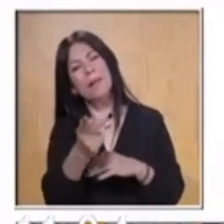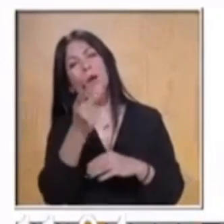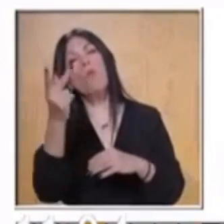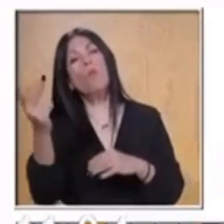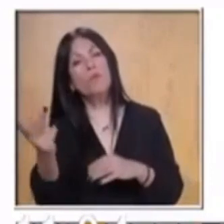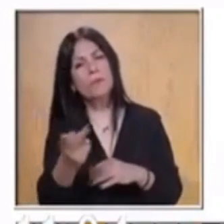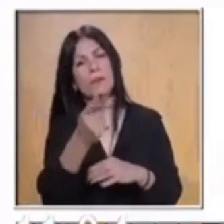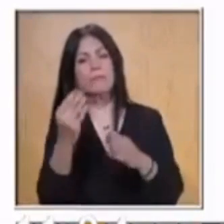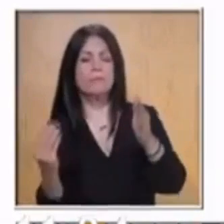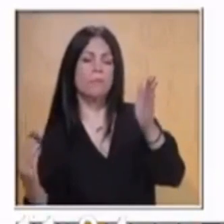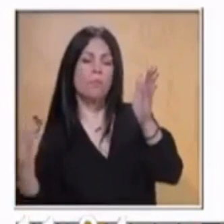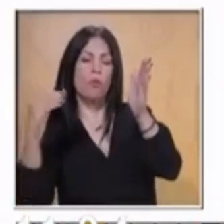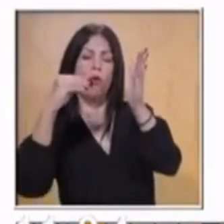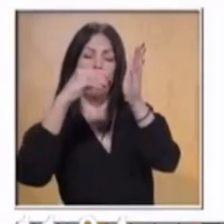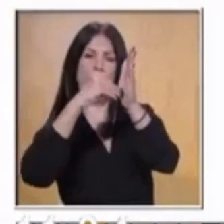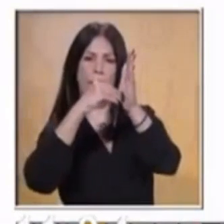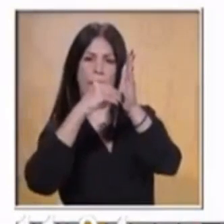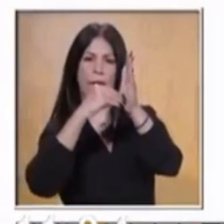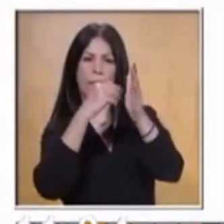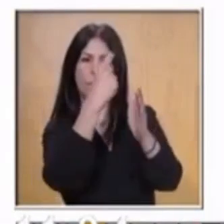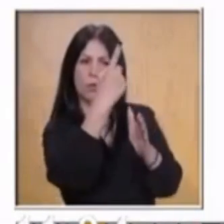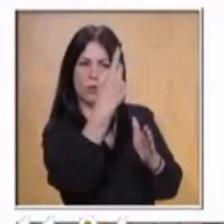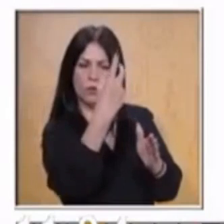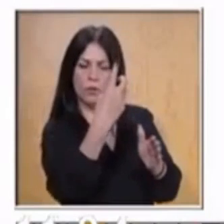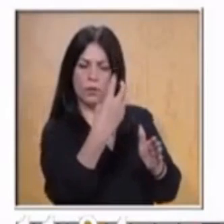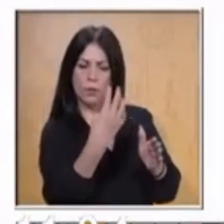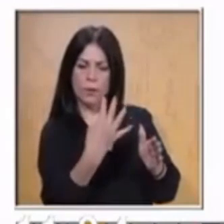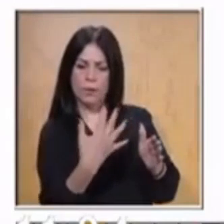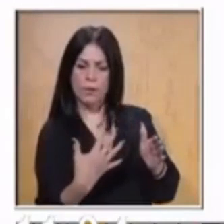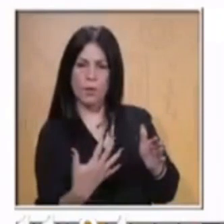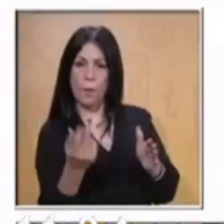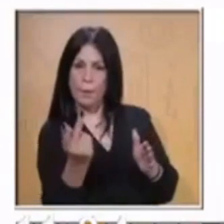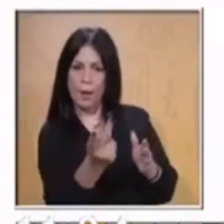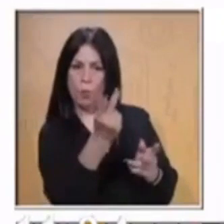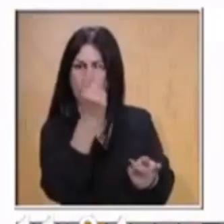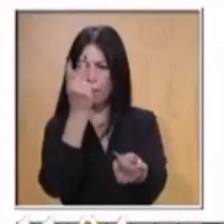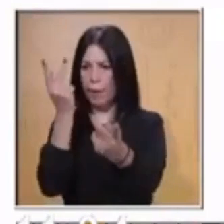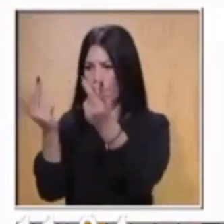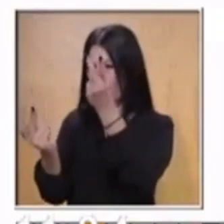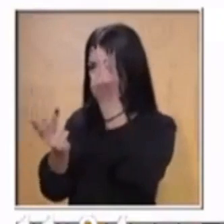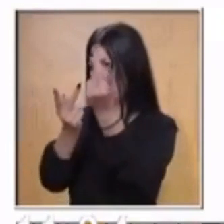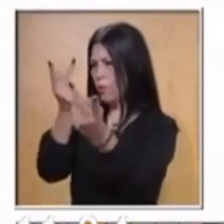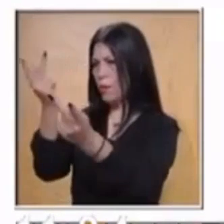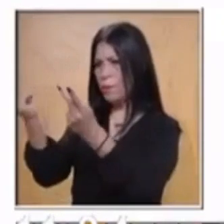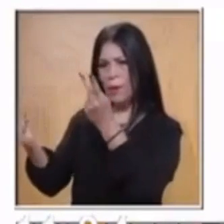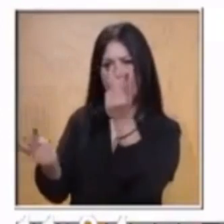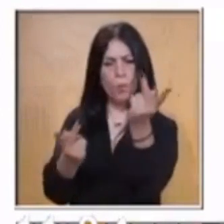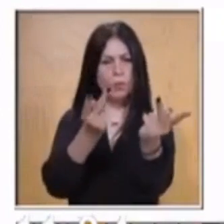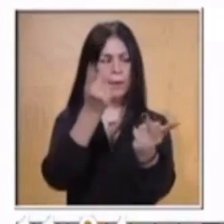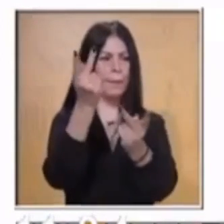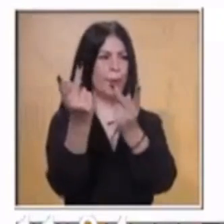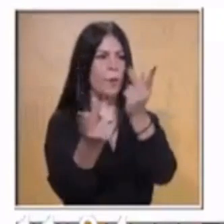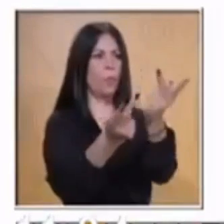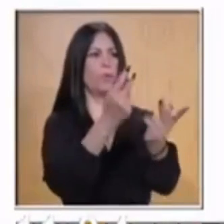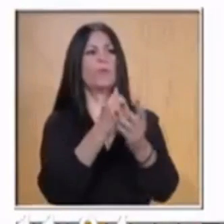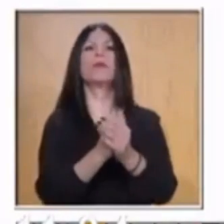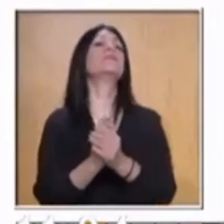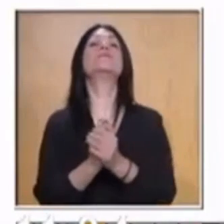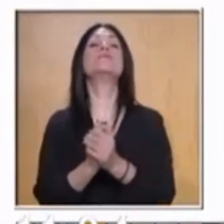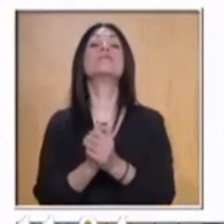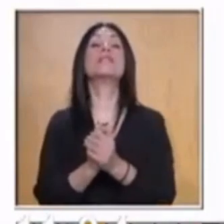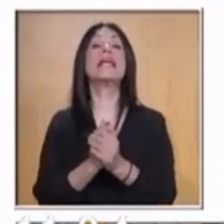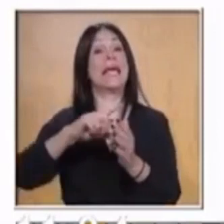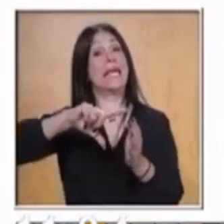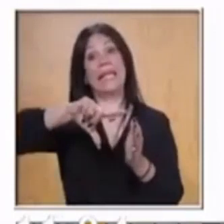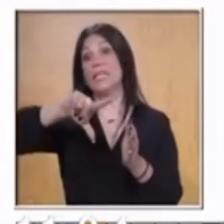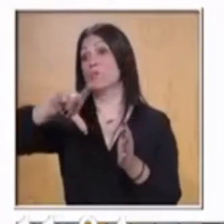desees. Realiza, aplica esta encuesta y ya después tú puedes usar o tú puedes realizar un reporte de